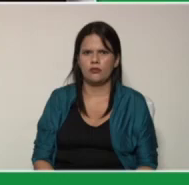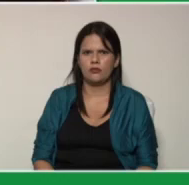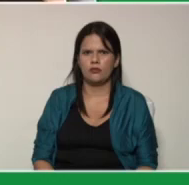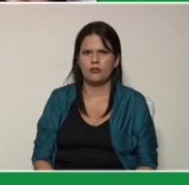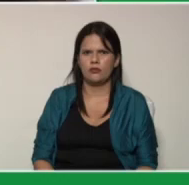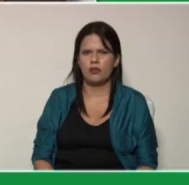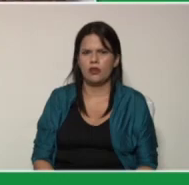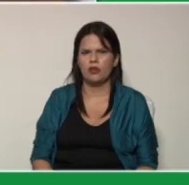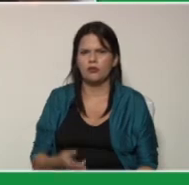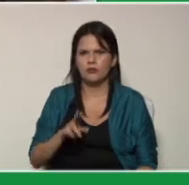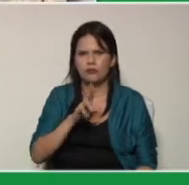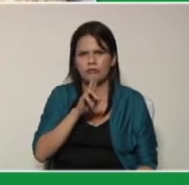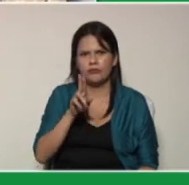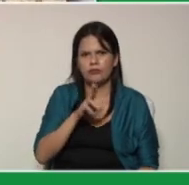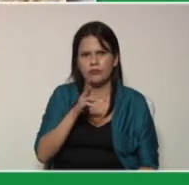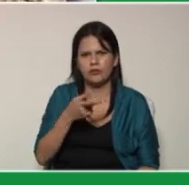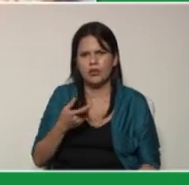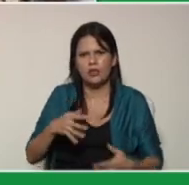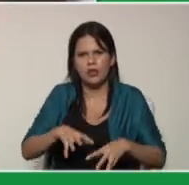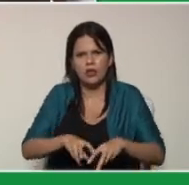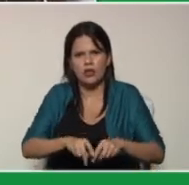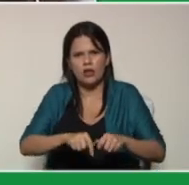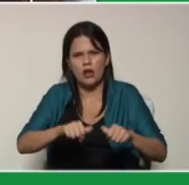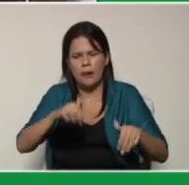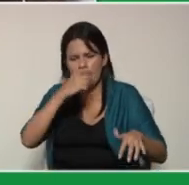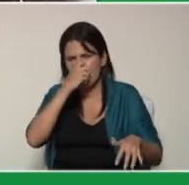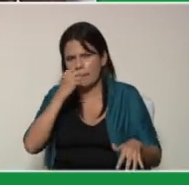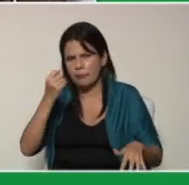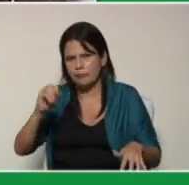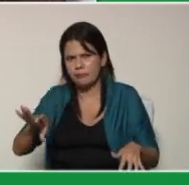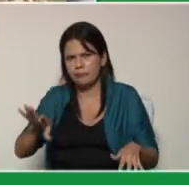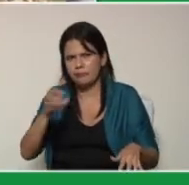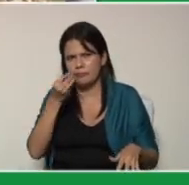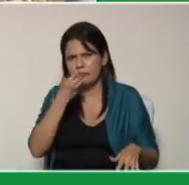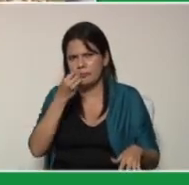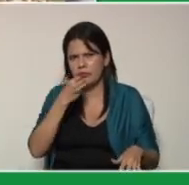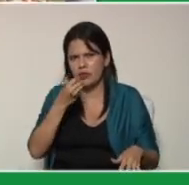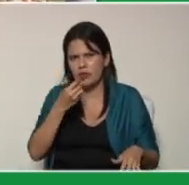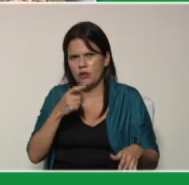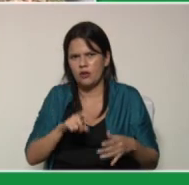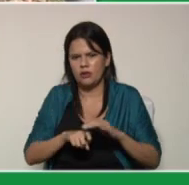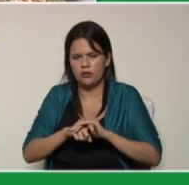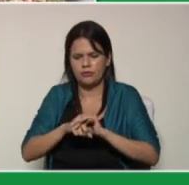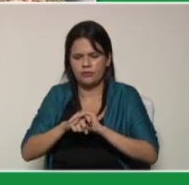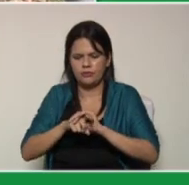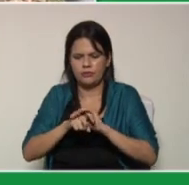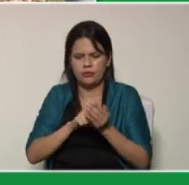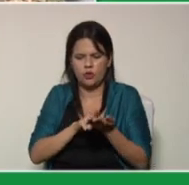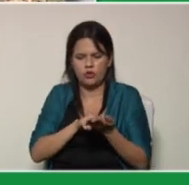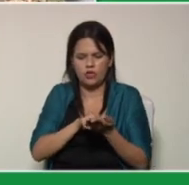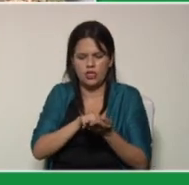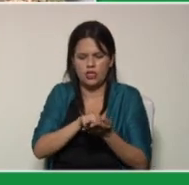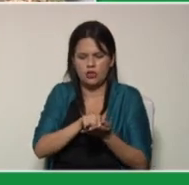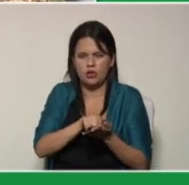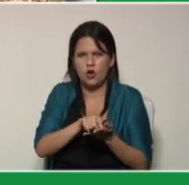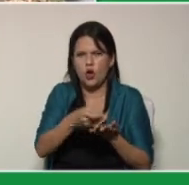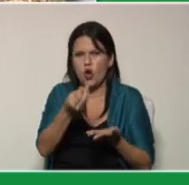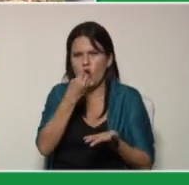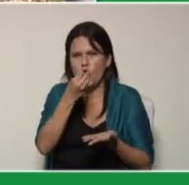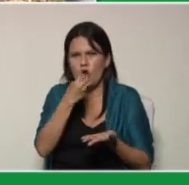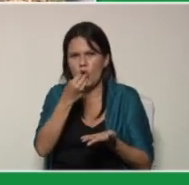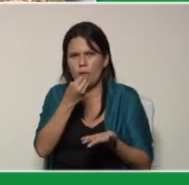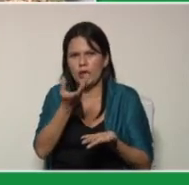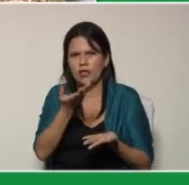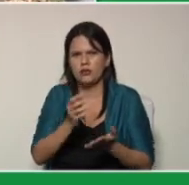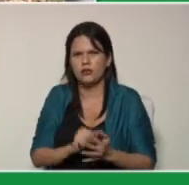desechos orgánicos en un abono natural donde las lombrices comen de ese desecho y después expulsan